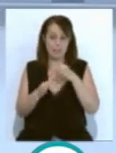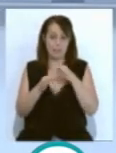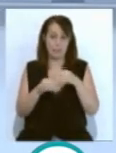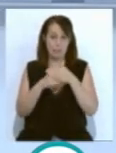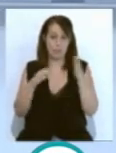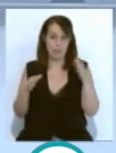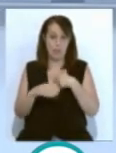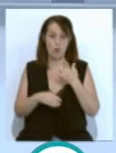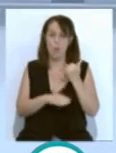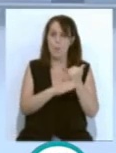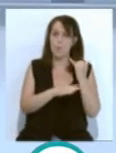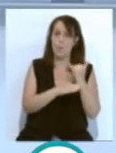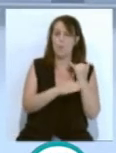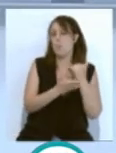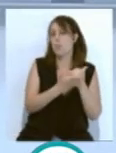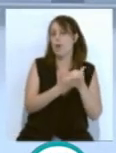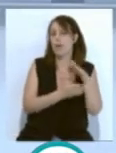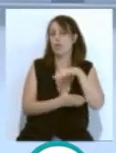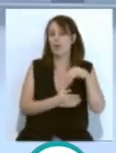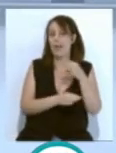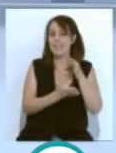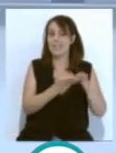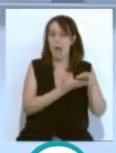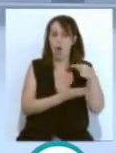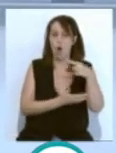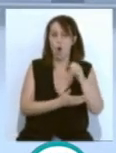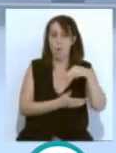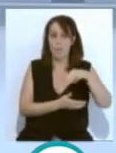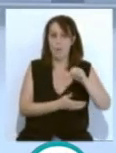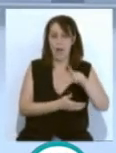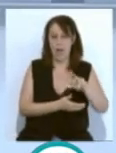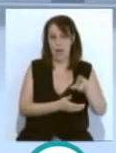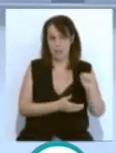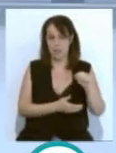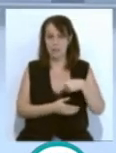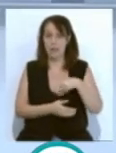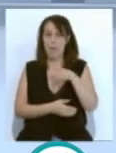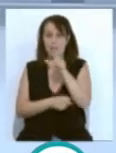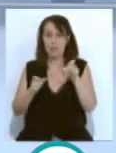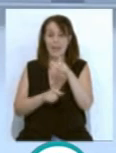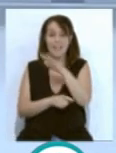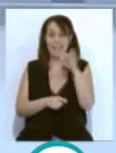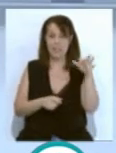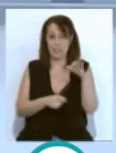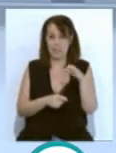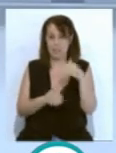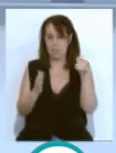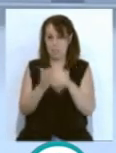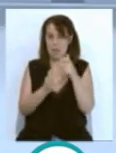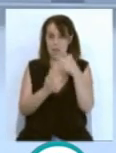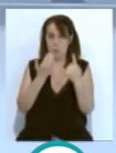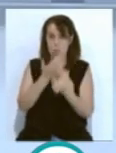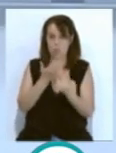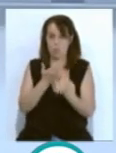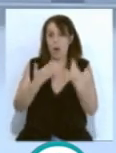que se ha desarrollado en la isla de La Gomera. Más de 500.000 personas ya se la han descargado a pesar de algunas voces